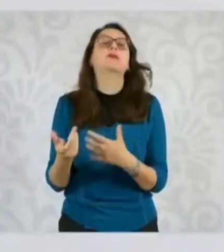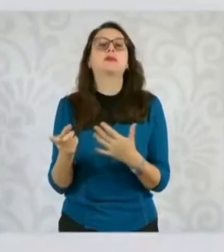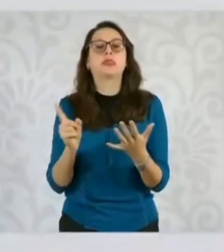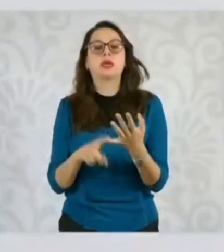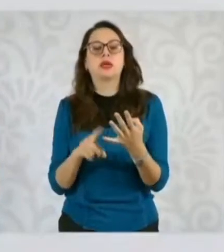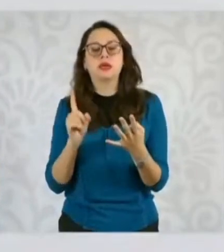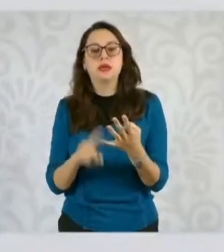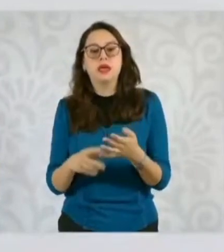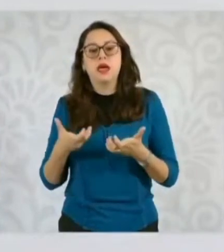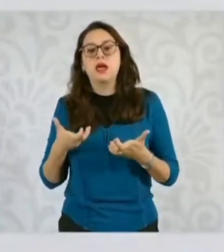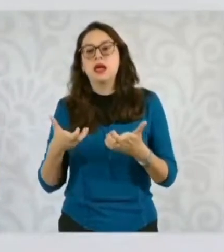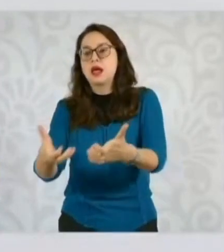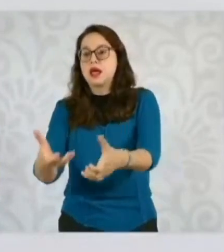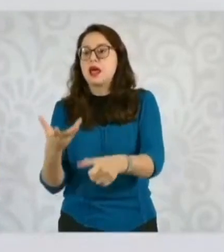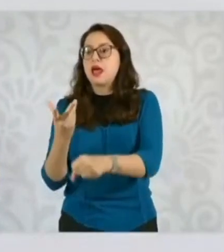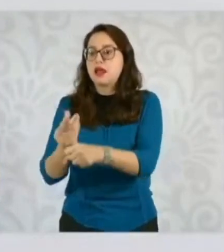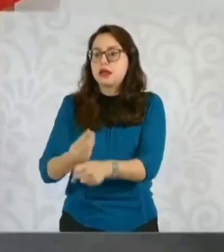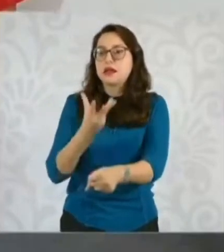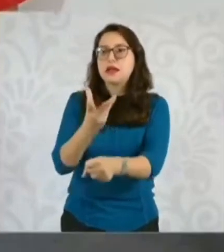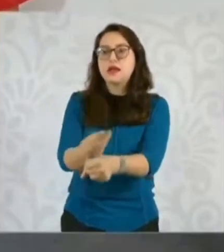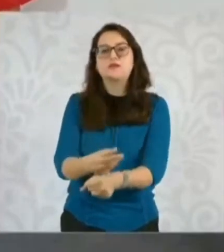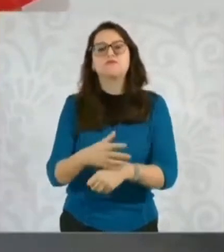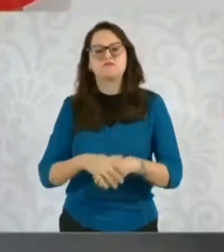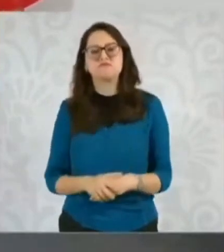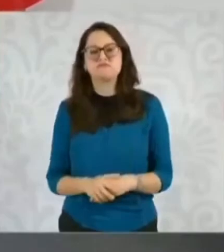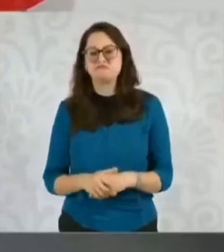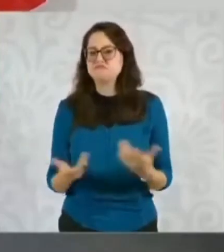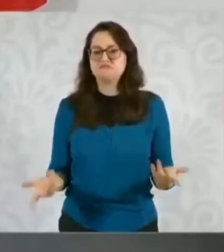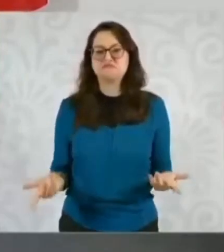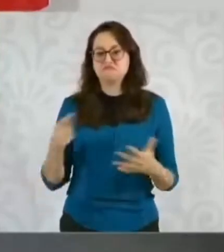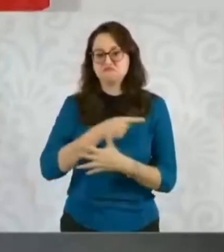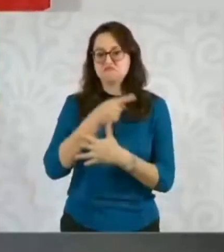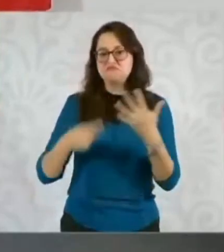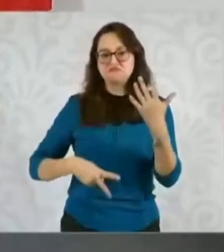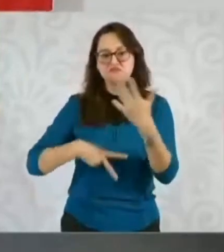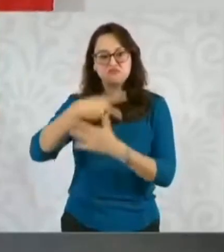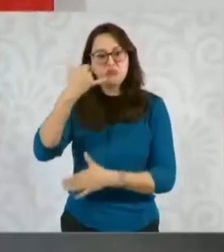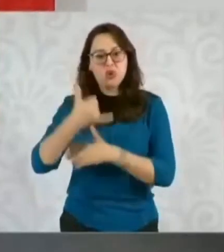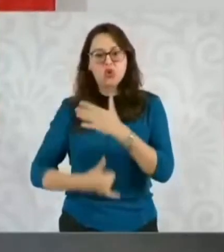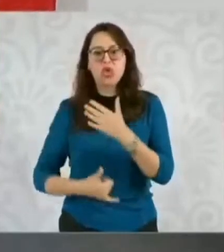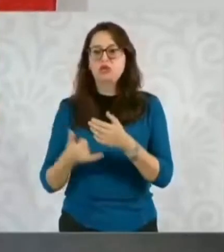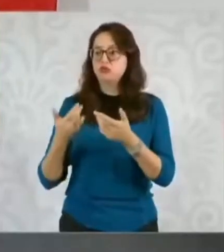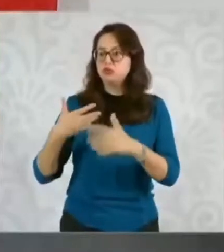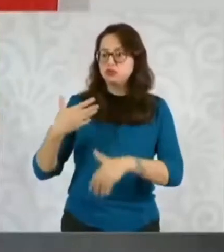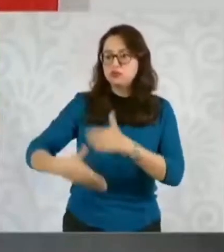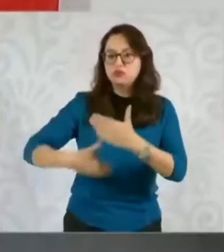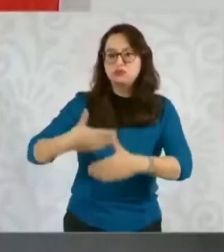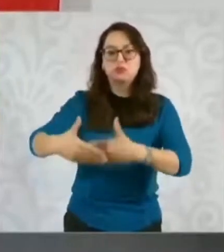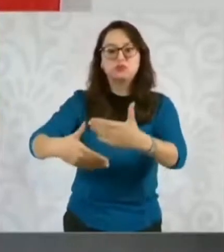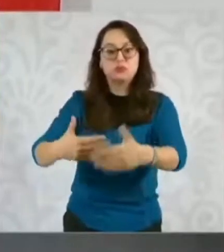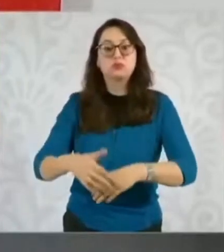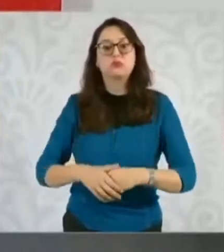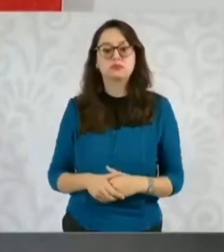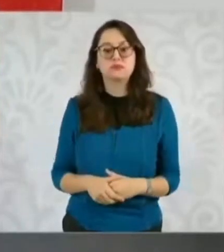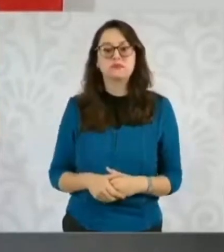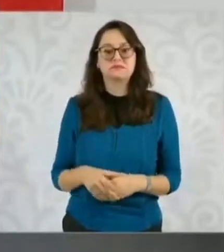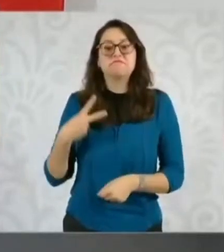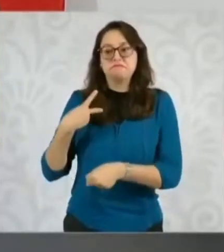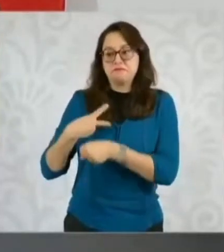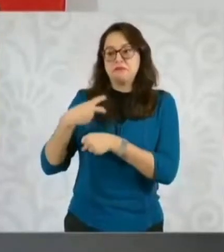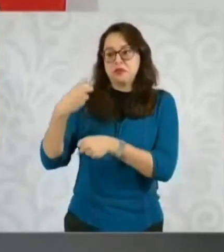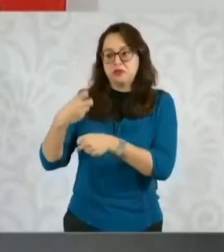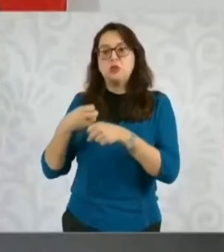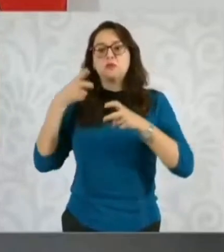mantenimiento de carreteras en Jalisco, hablamos esencialmente de los proyectos, me invitó a que fuera a